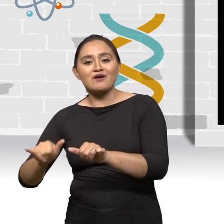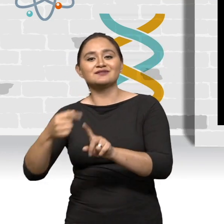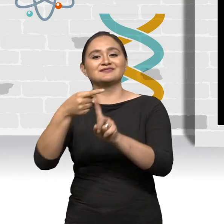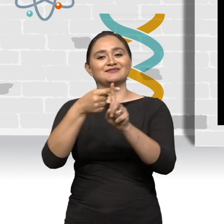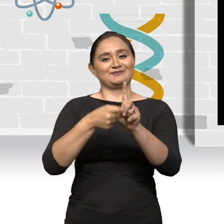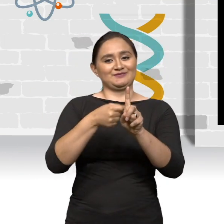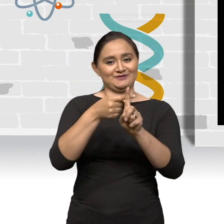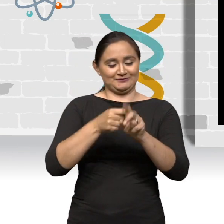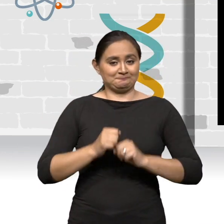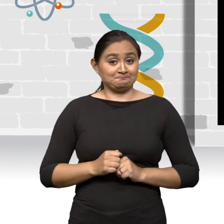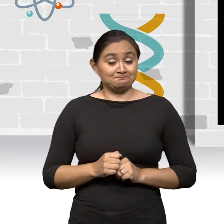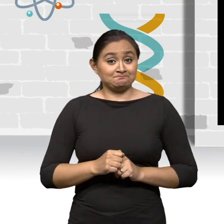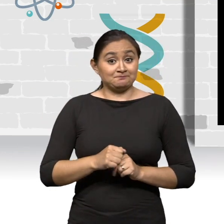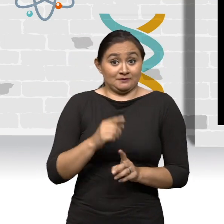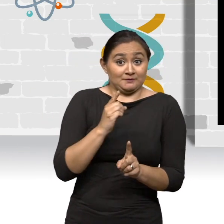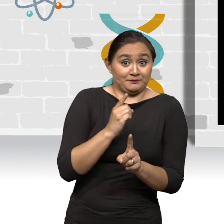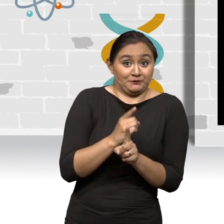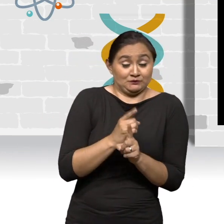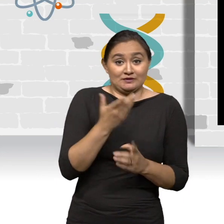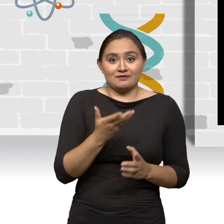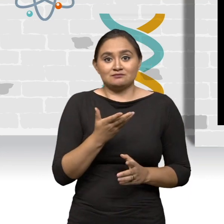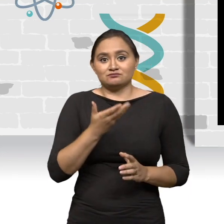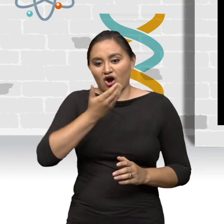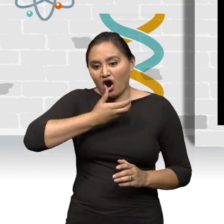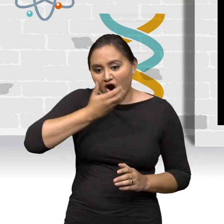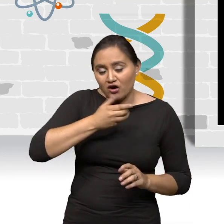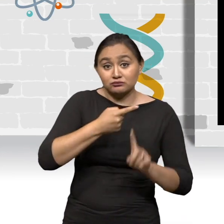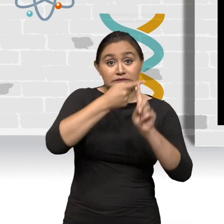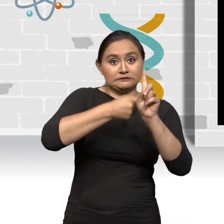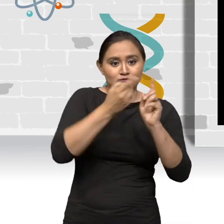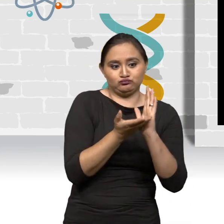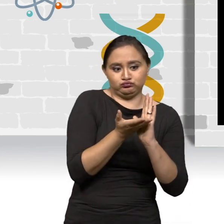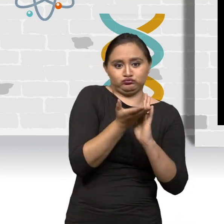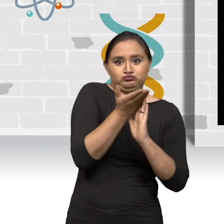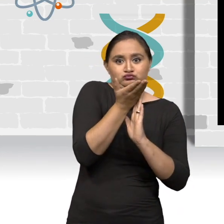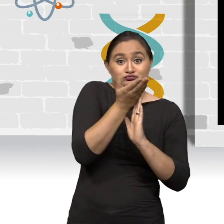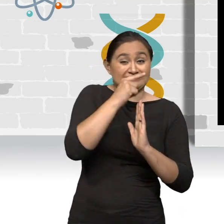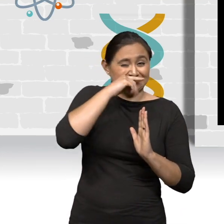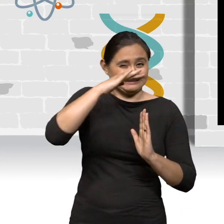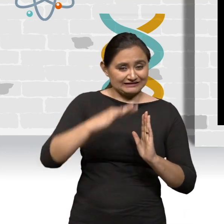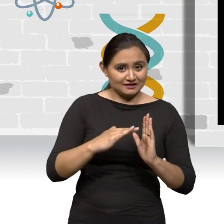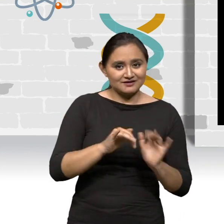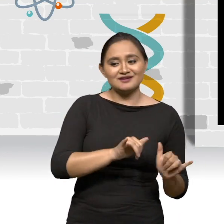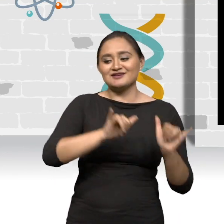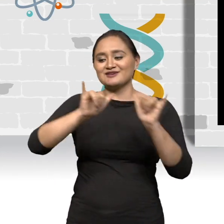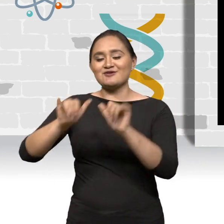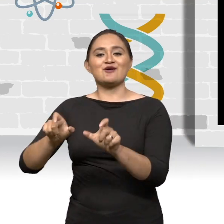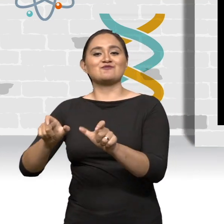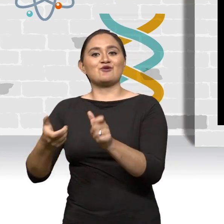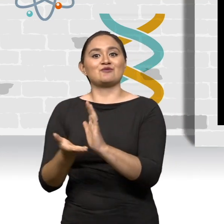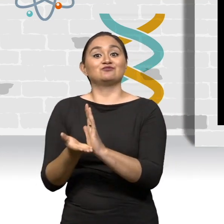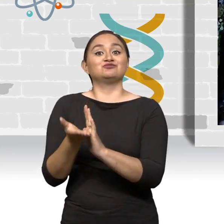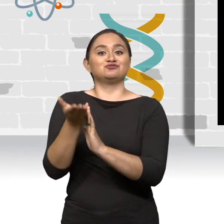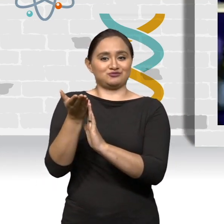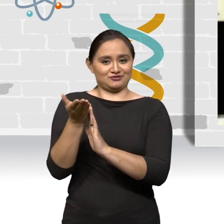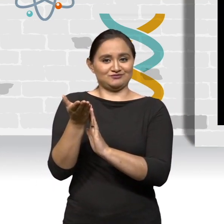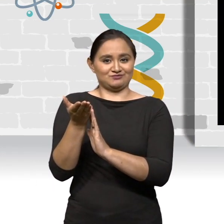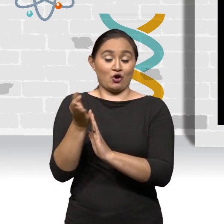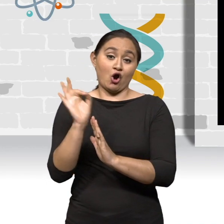proporcional a su temperatura. Por tanto, si se aumenta la temperatura del gas, aumenta el volumen y viceversa.